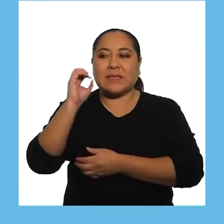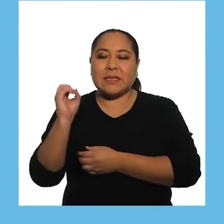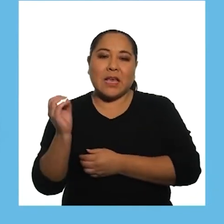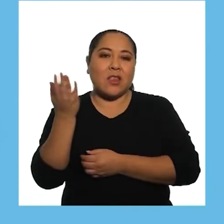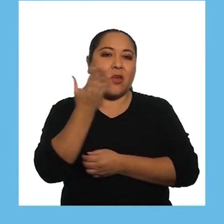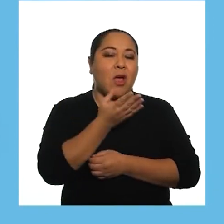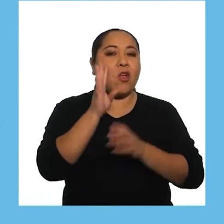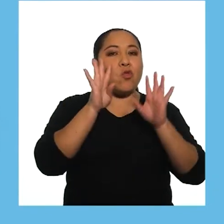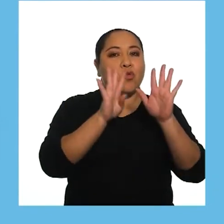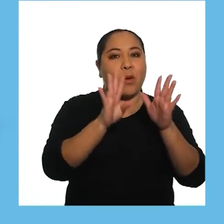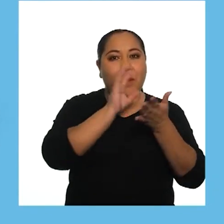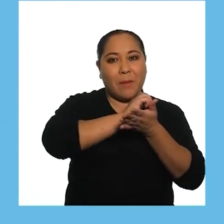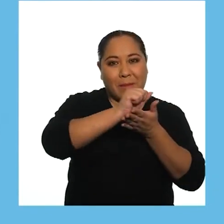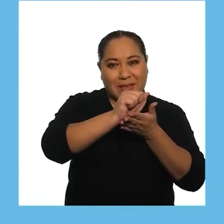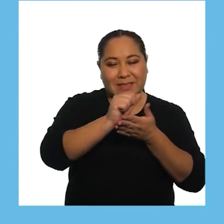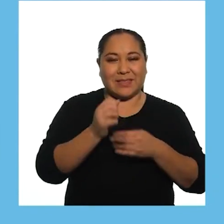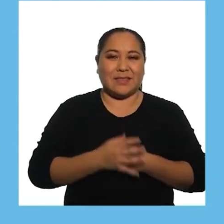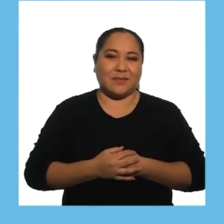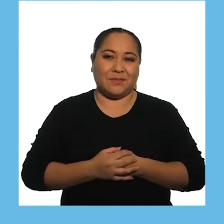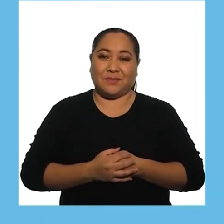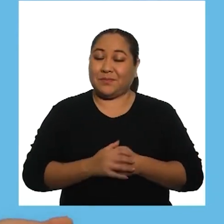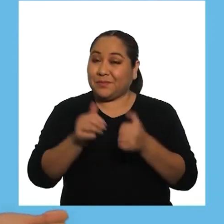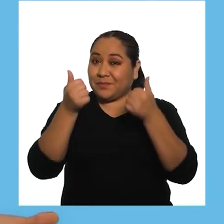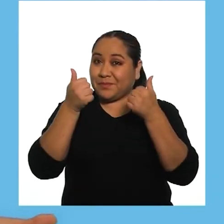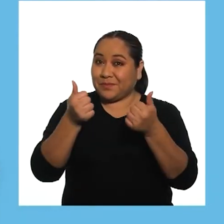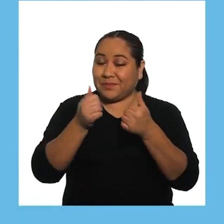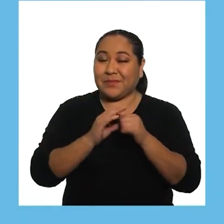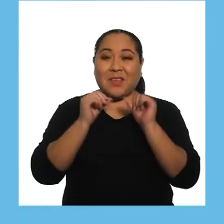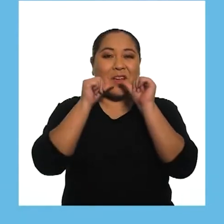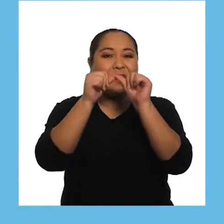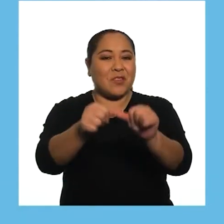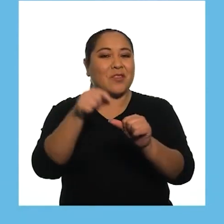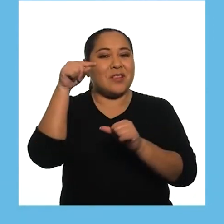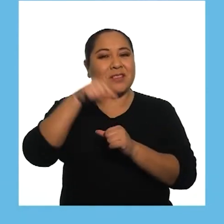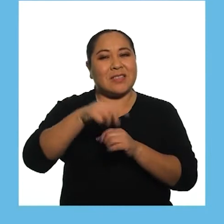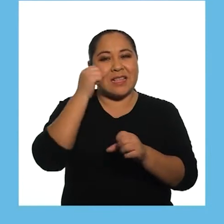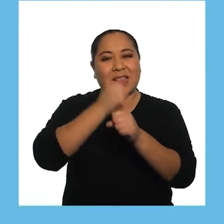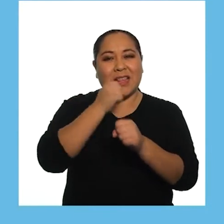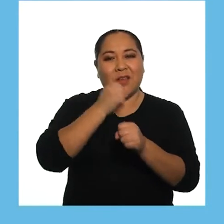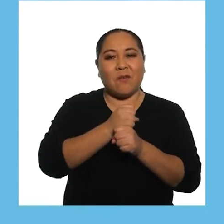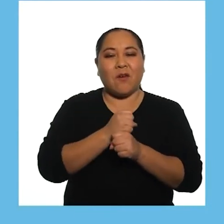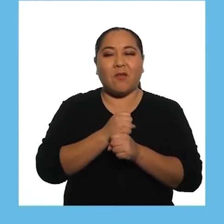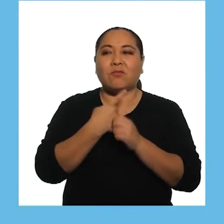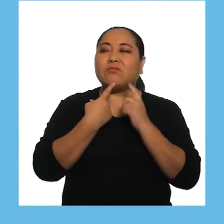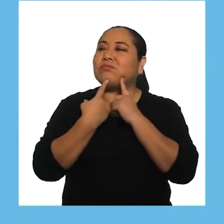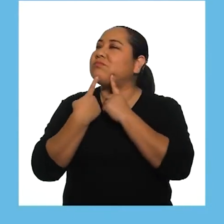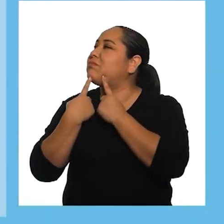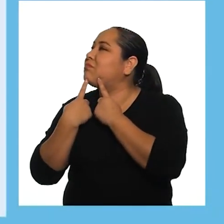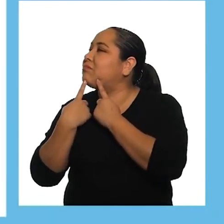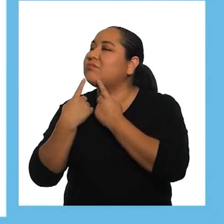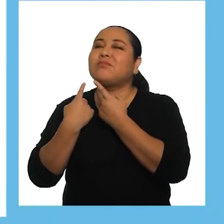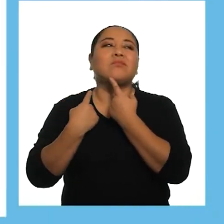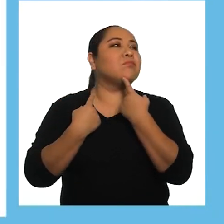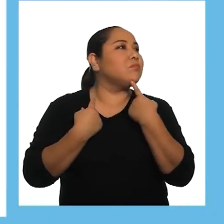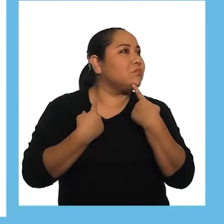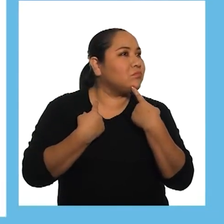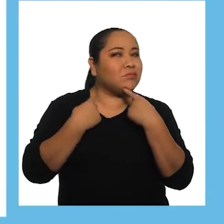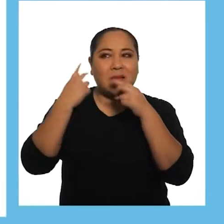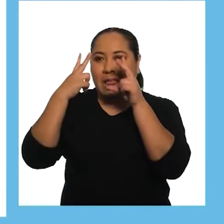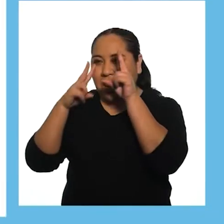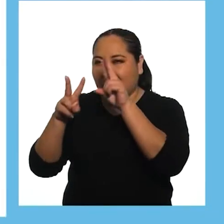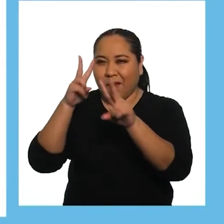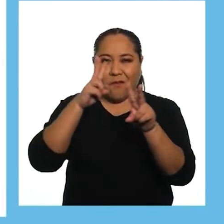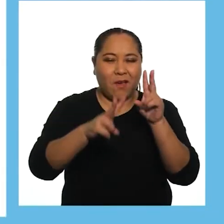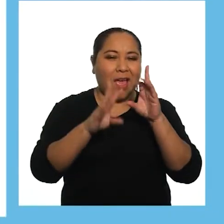bebés De cero a nueve meses Bien Continuemos con nuestra actividad Girando la